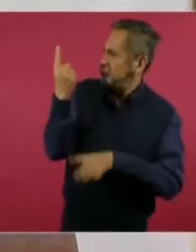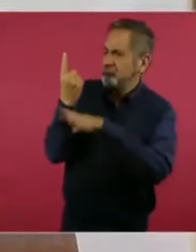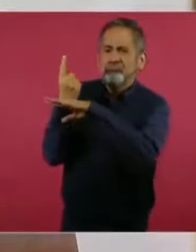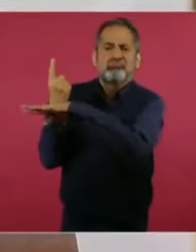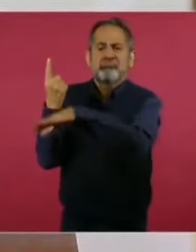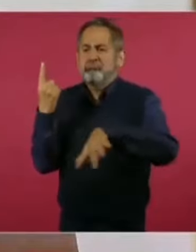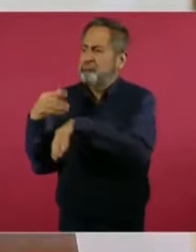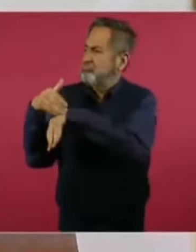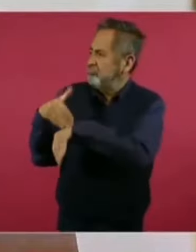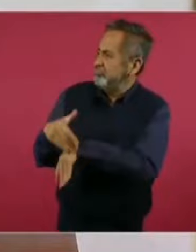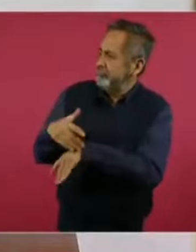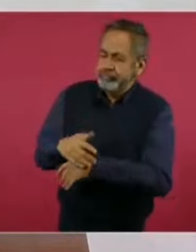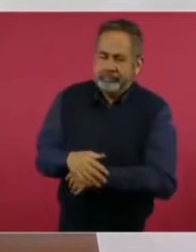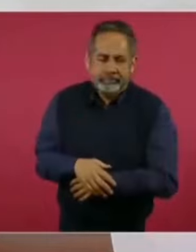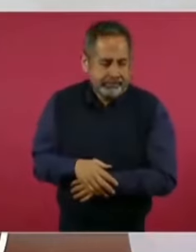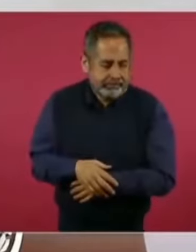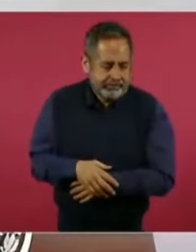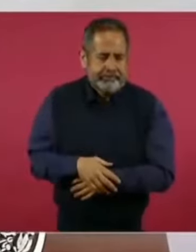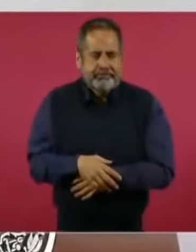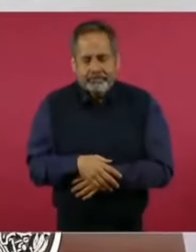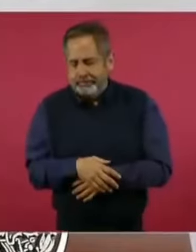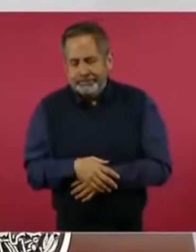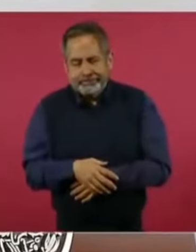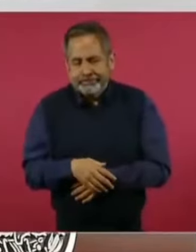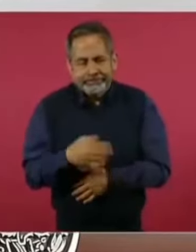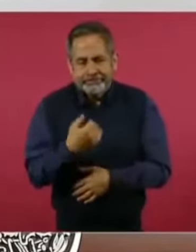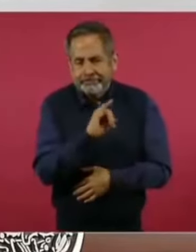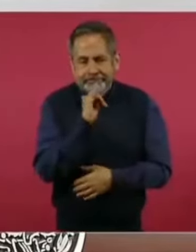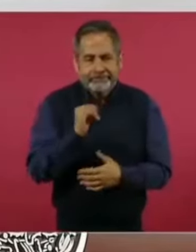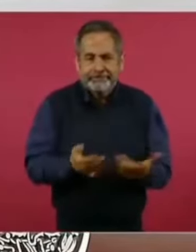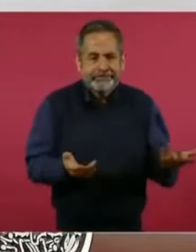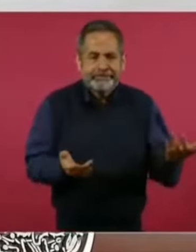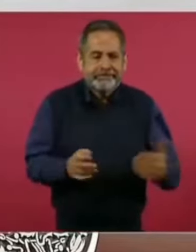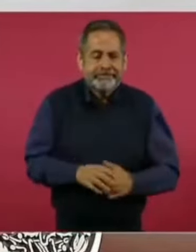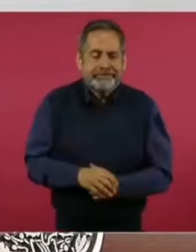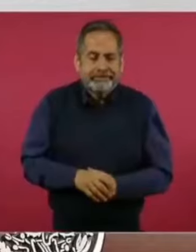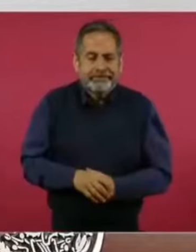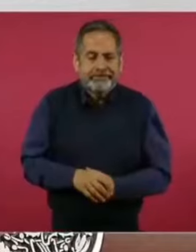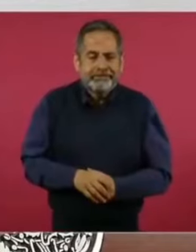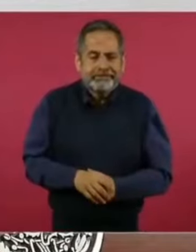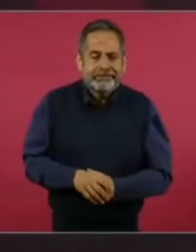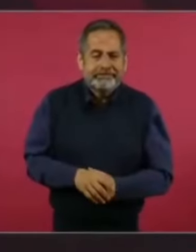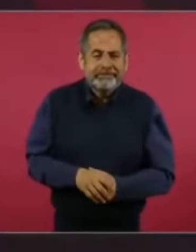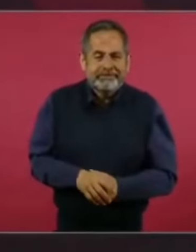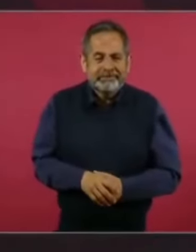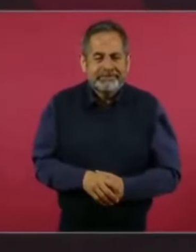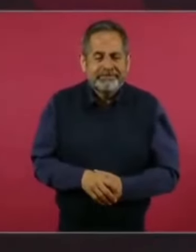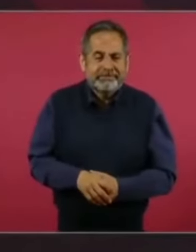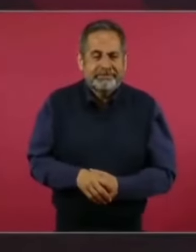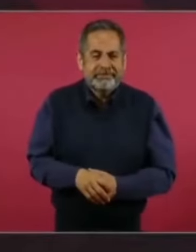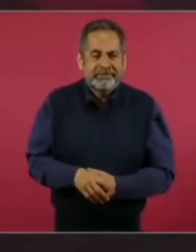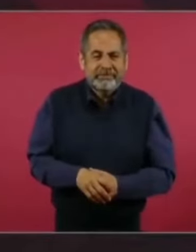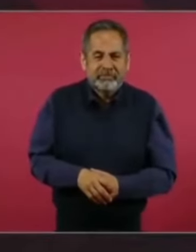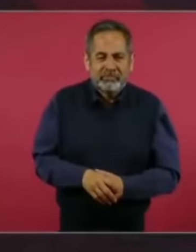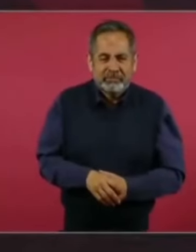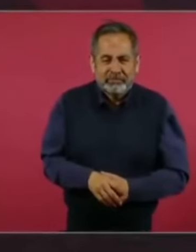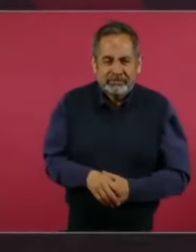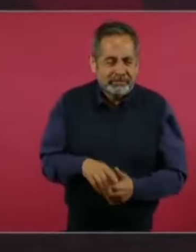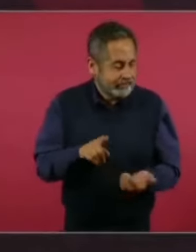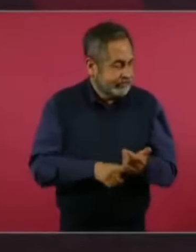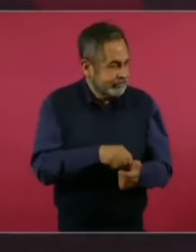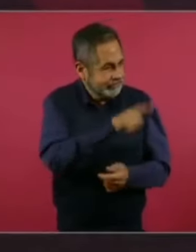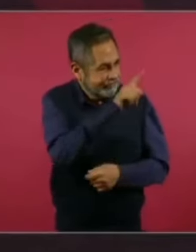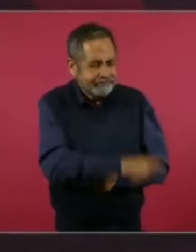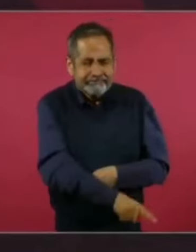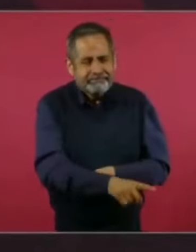el ridículo